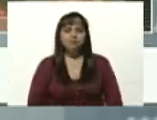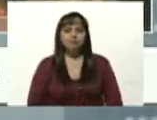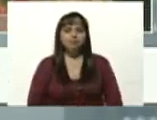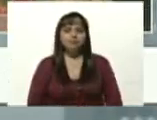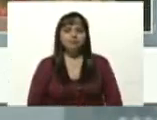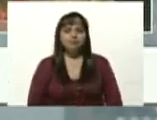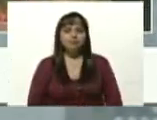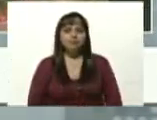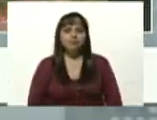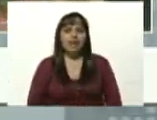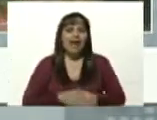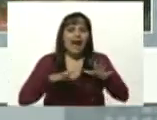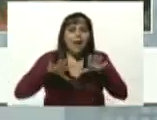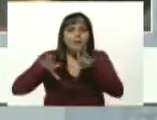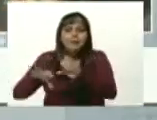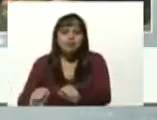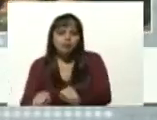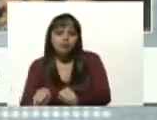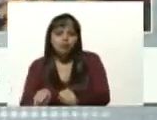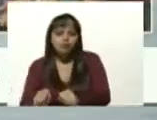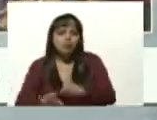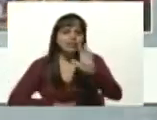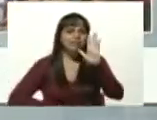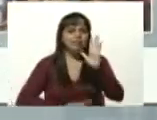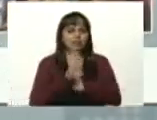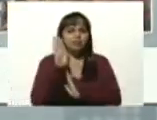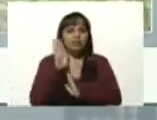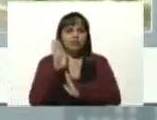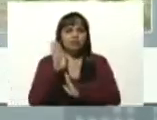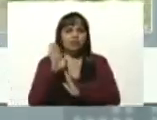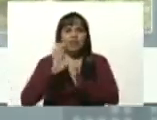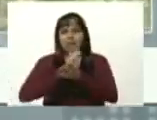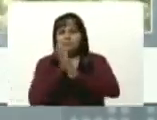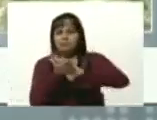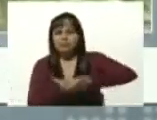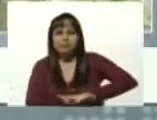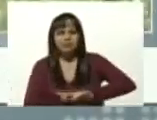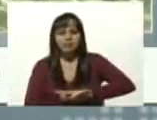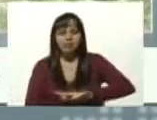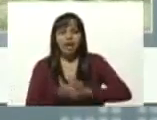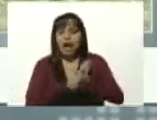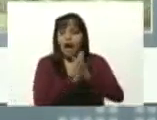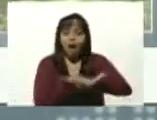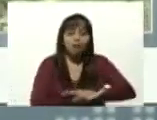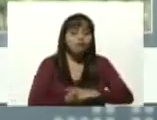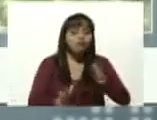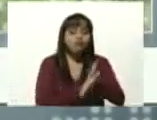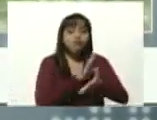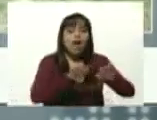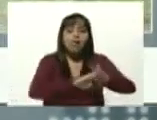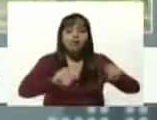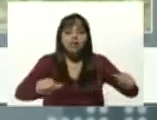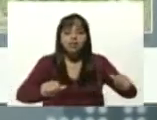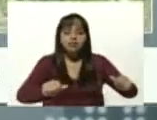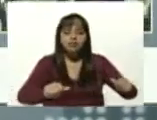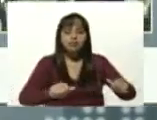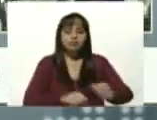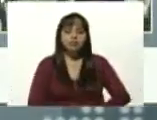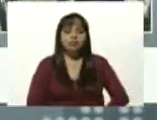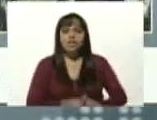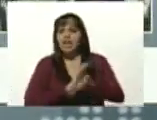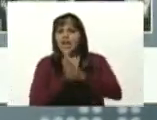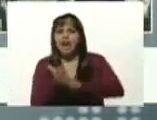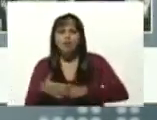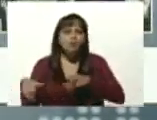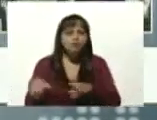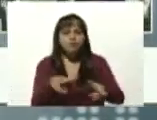El capitalismo desarrollista, destructivo, destruyó la tierra, destruyó